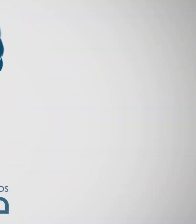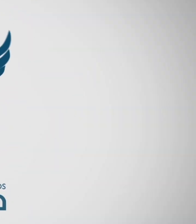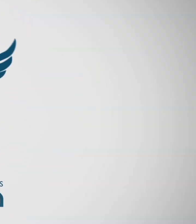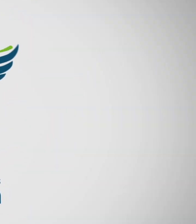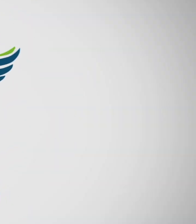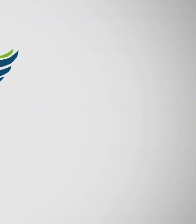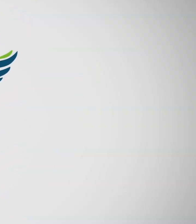No. No.